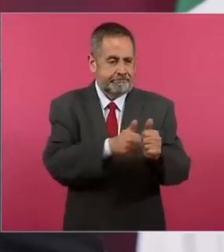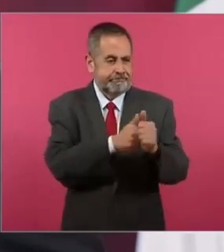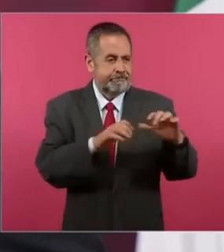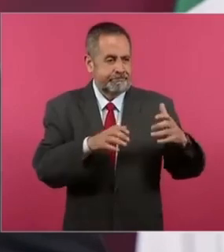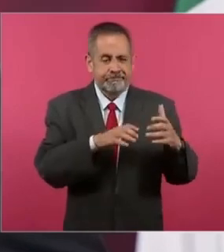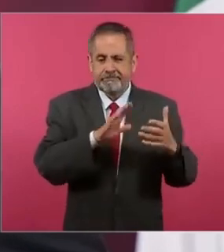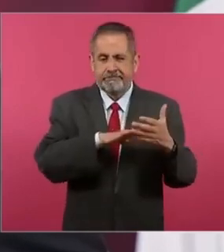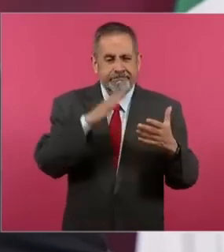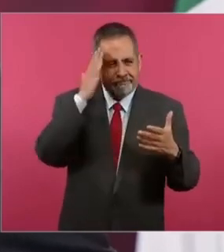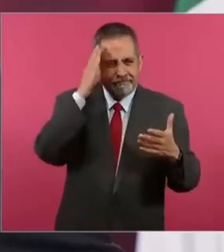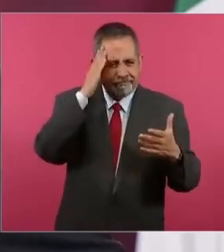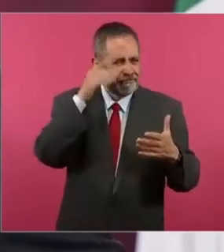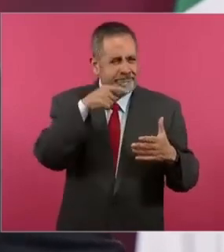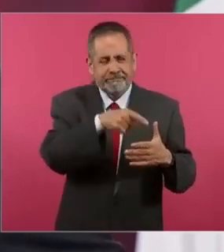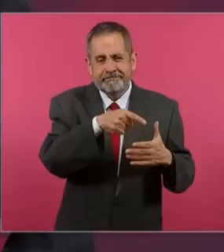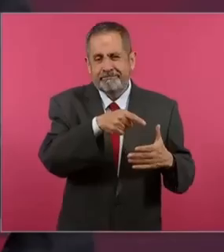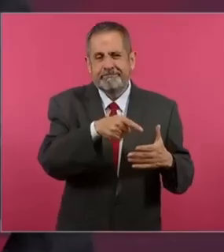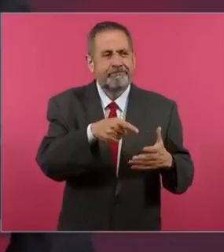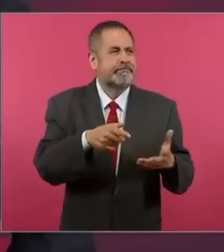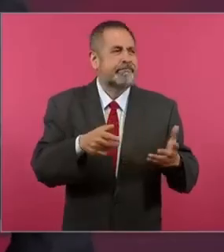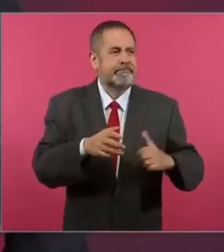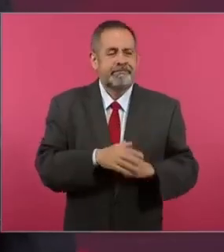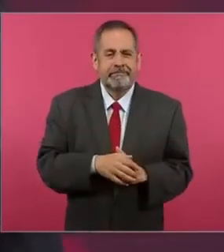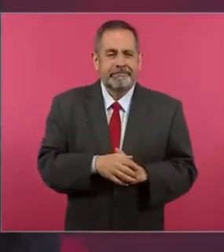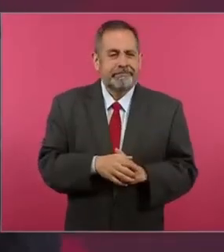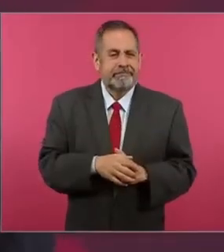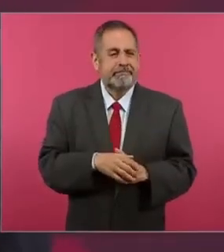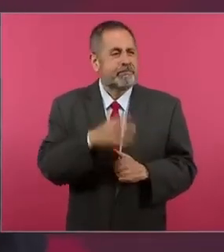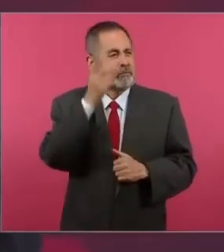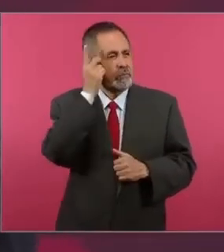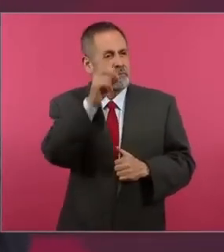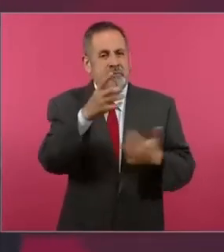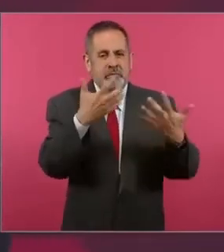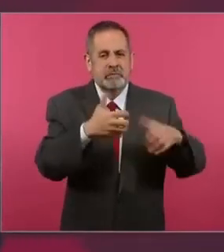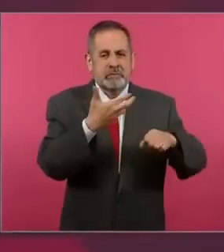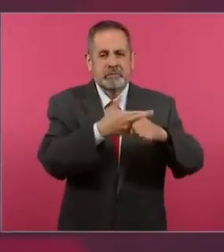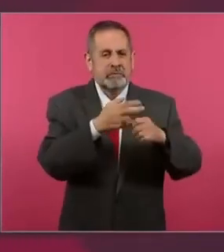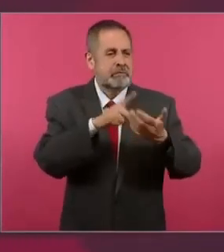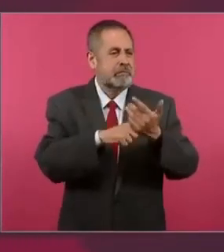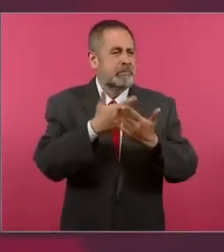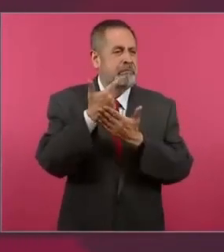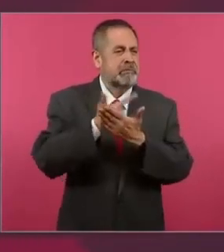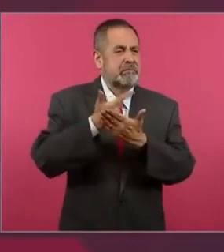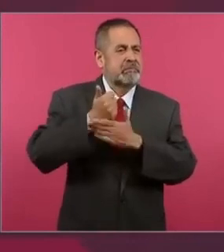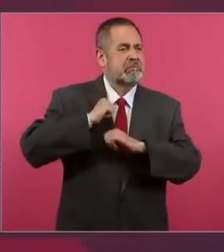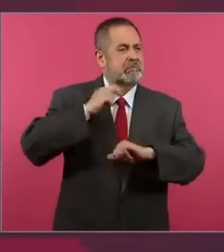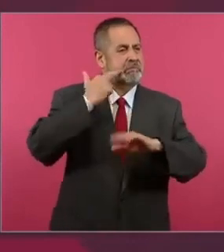empresarios, gerentes,